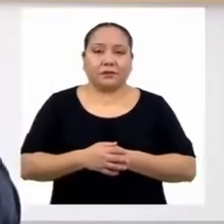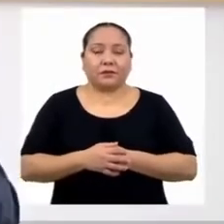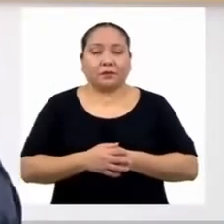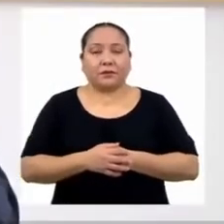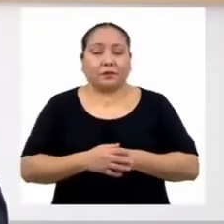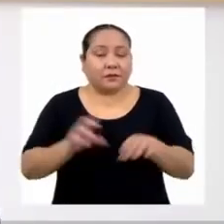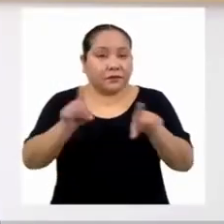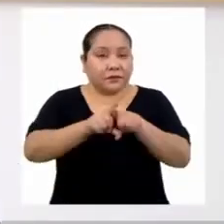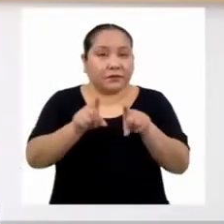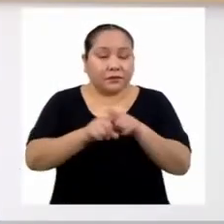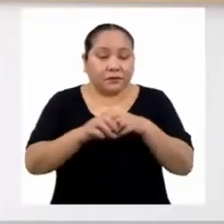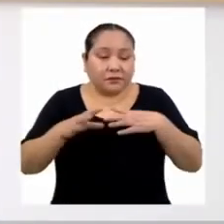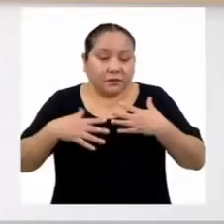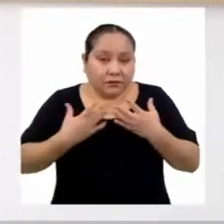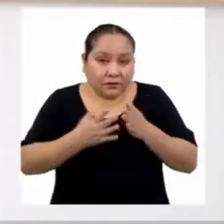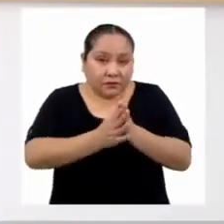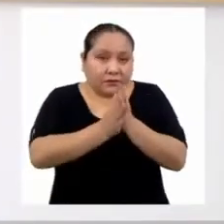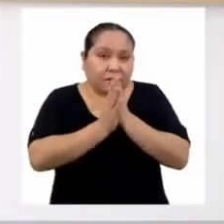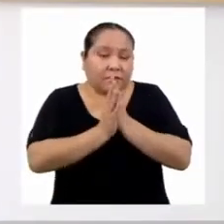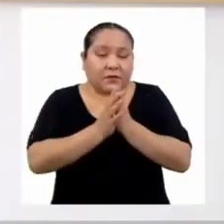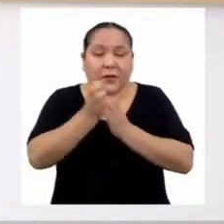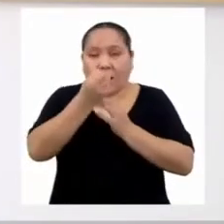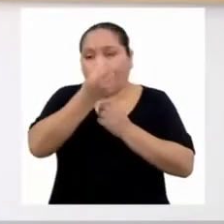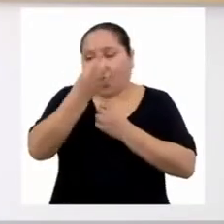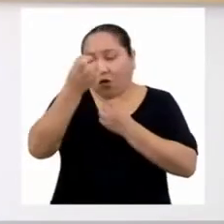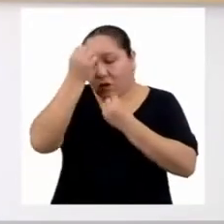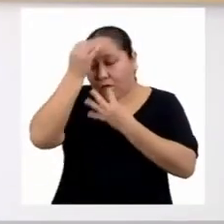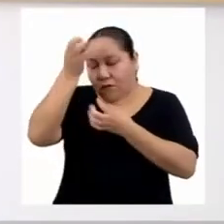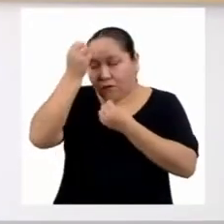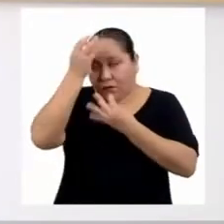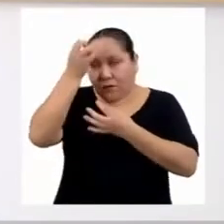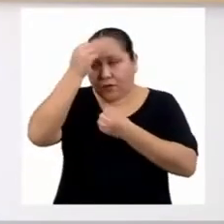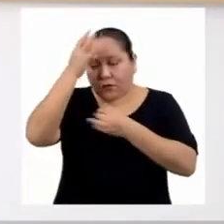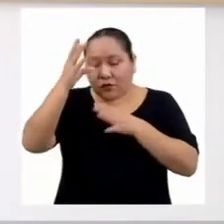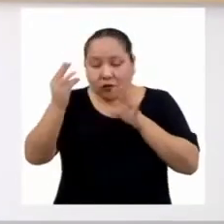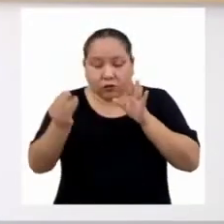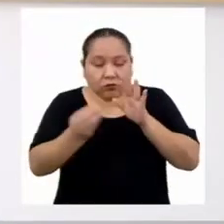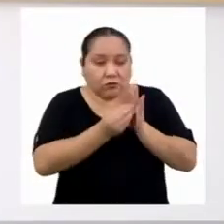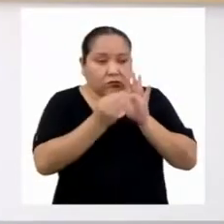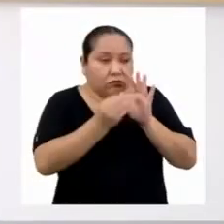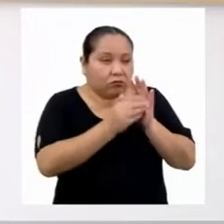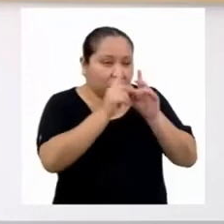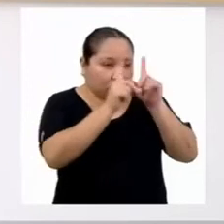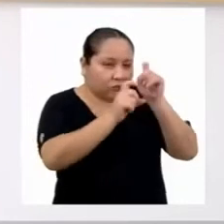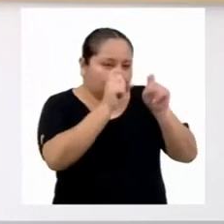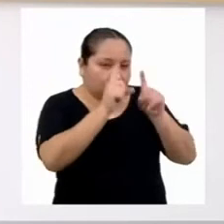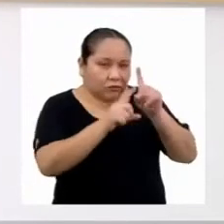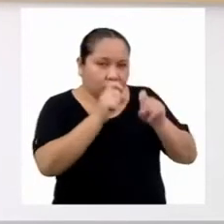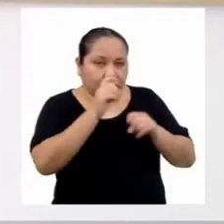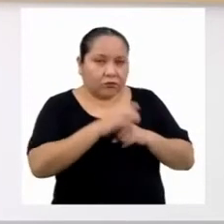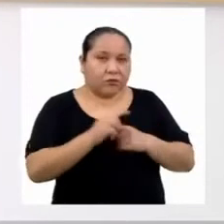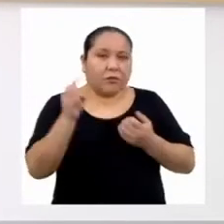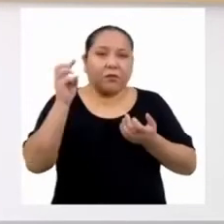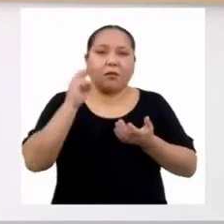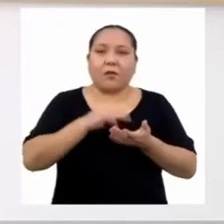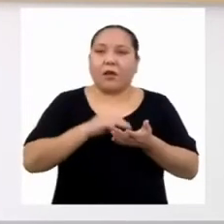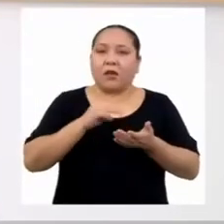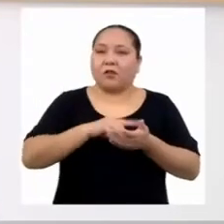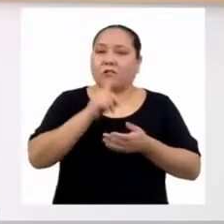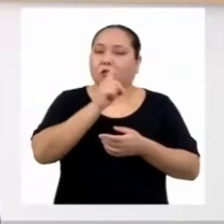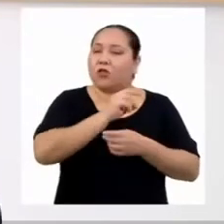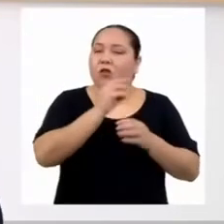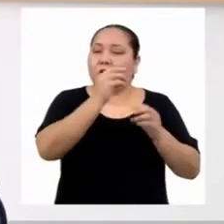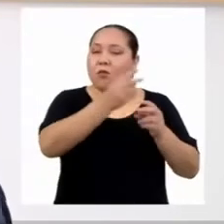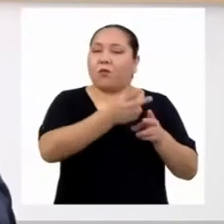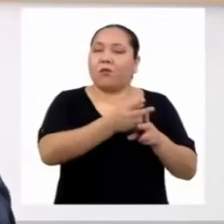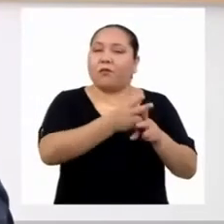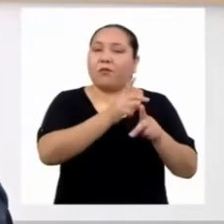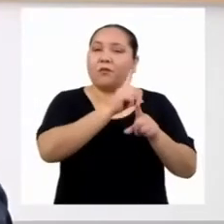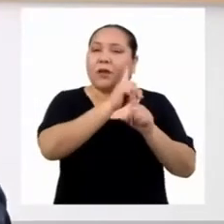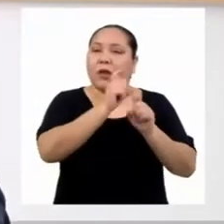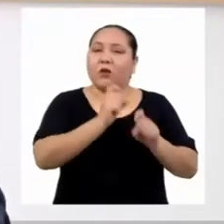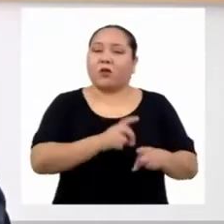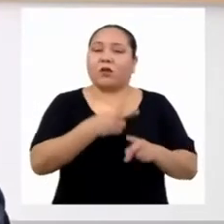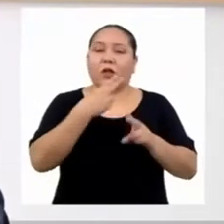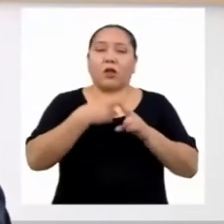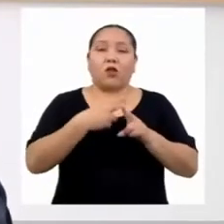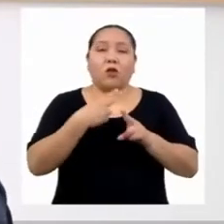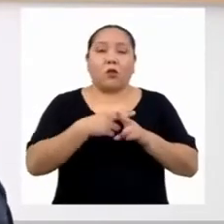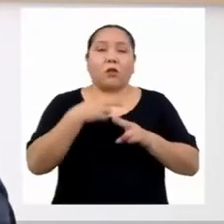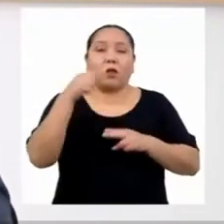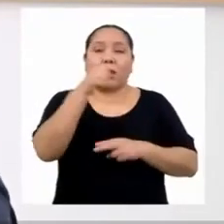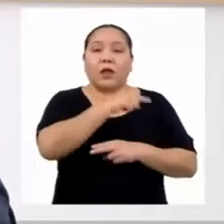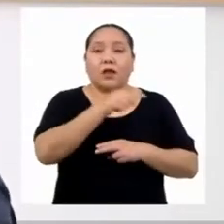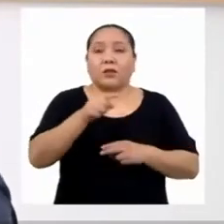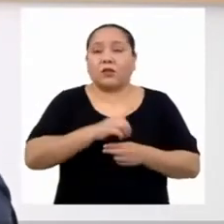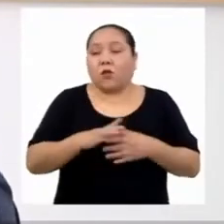También puedes pedir un par de datos generales a los encuestados y encuestadas. Mejor si no pides el nombre, porque así el público puede